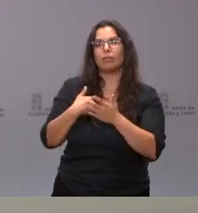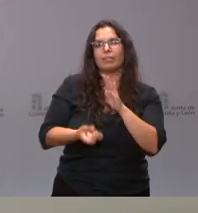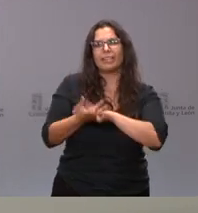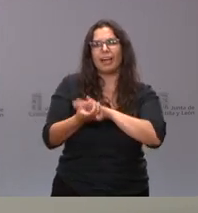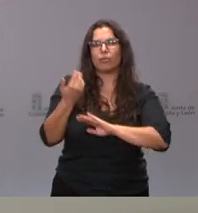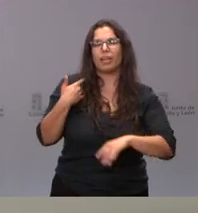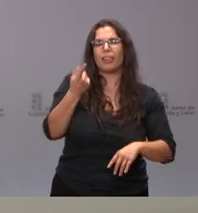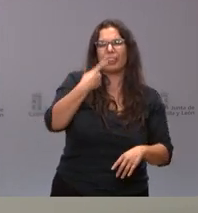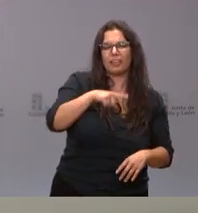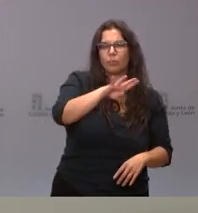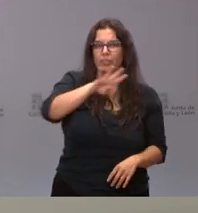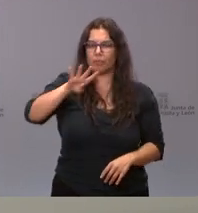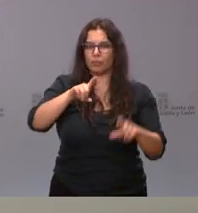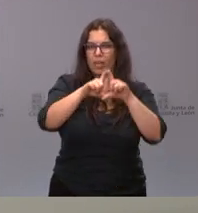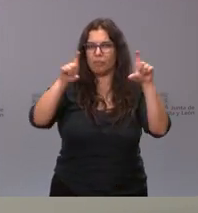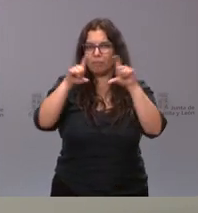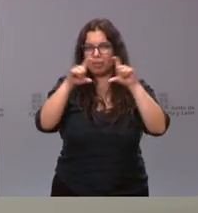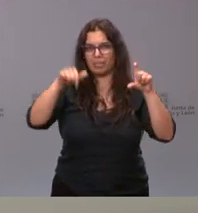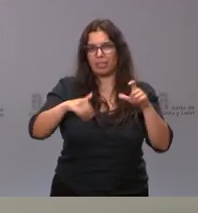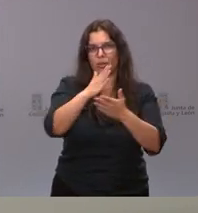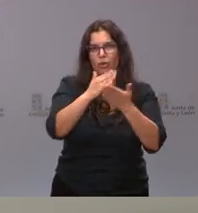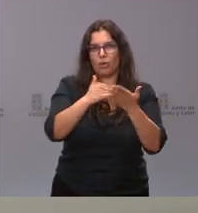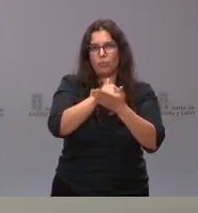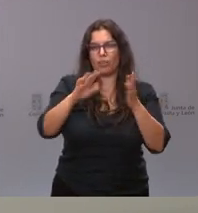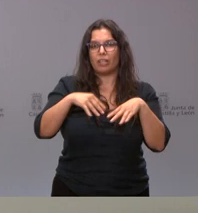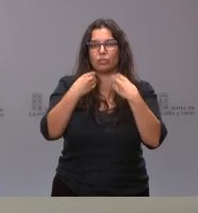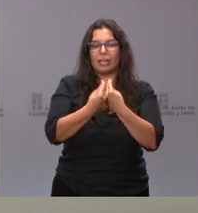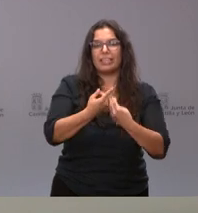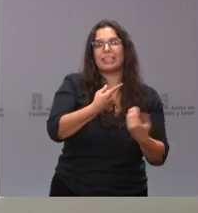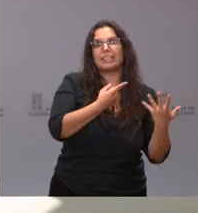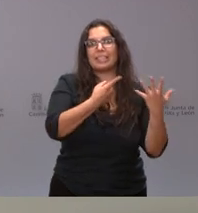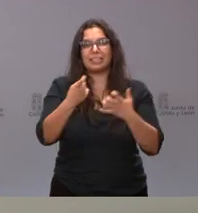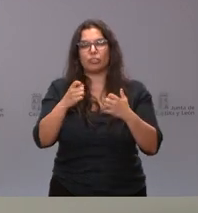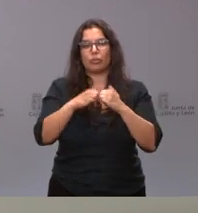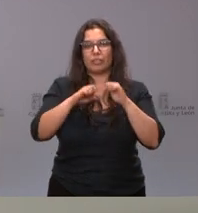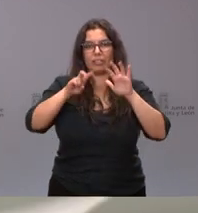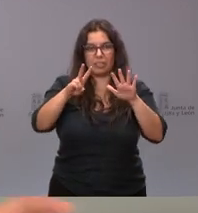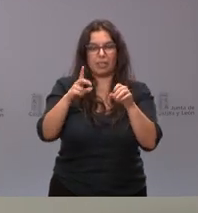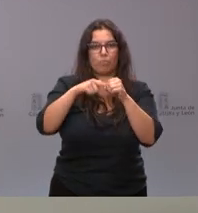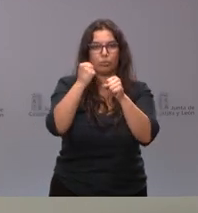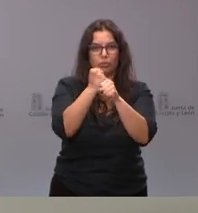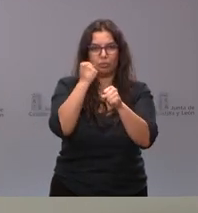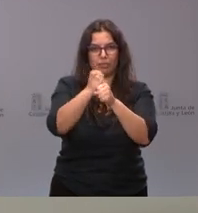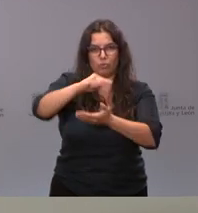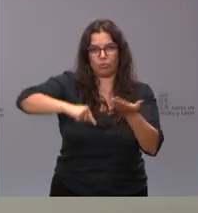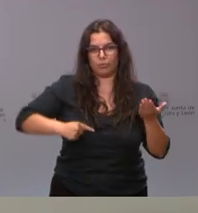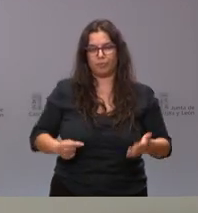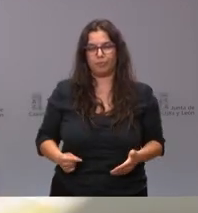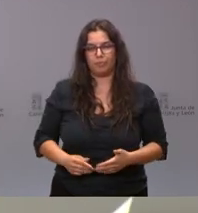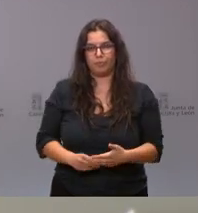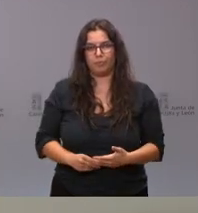empresas en nuestra comunidad autónoma, con un total de 627 puestos de trabajo.